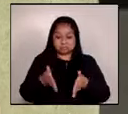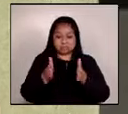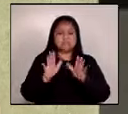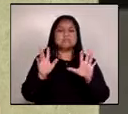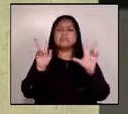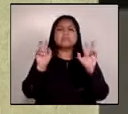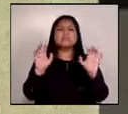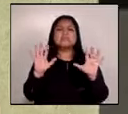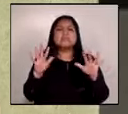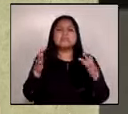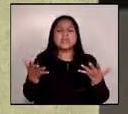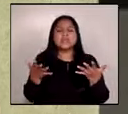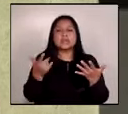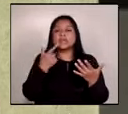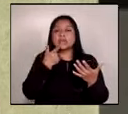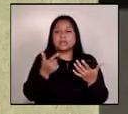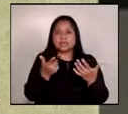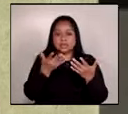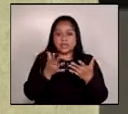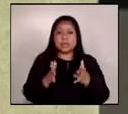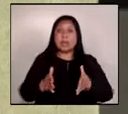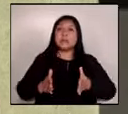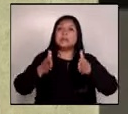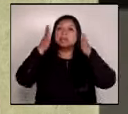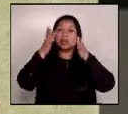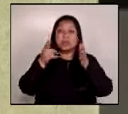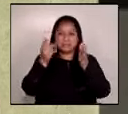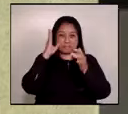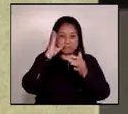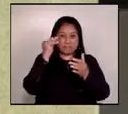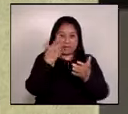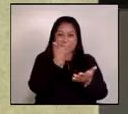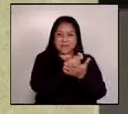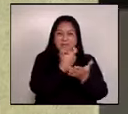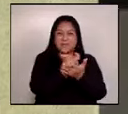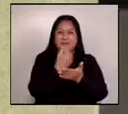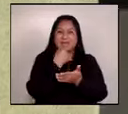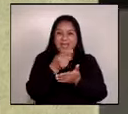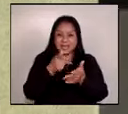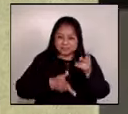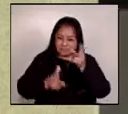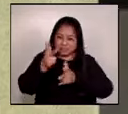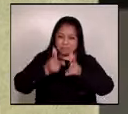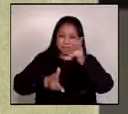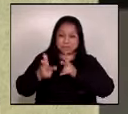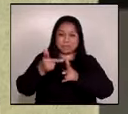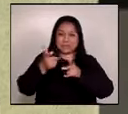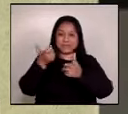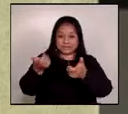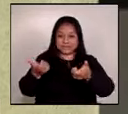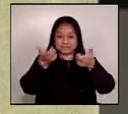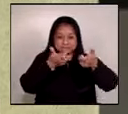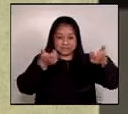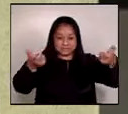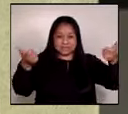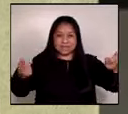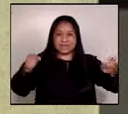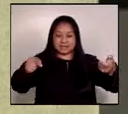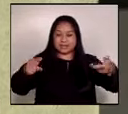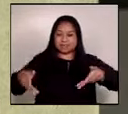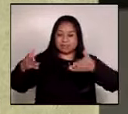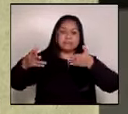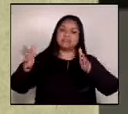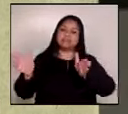en demoler las garitas que se encontraban sobre la concesión de palines